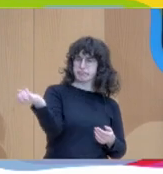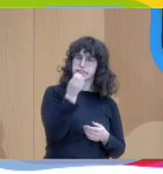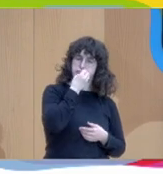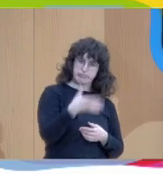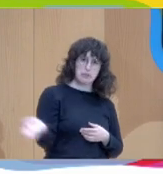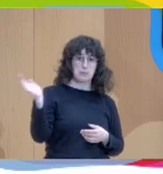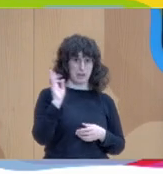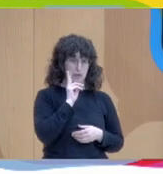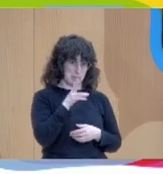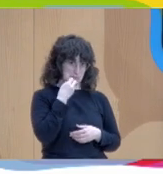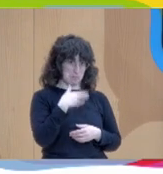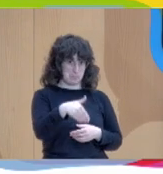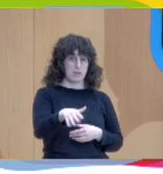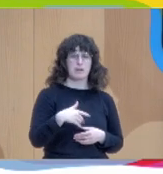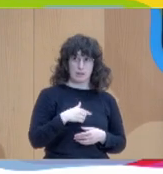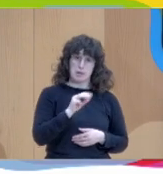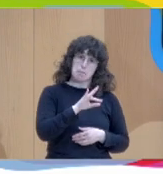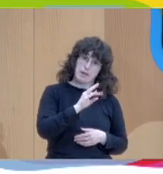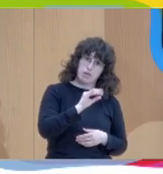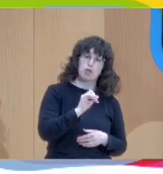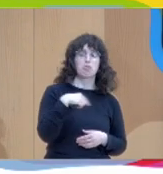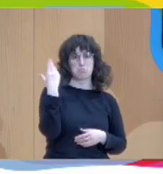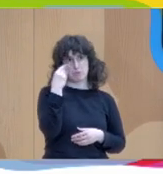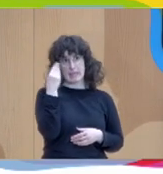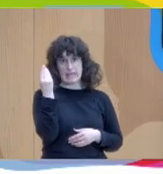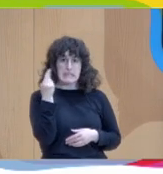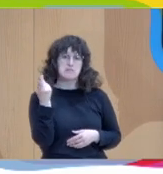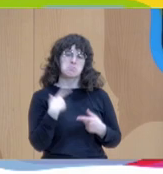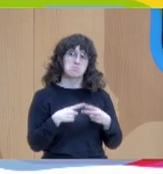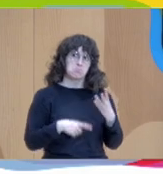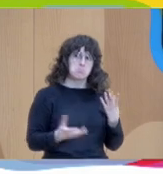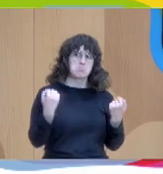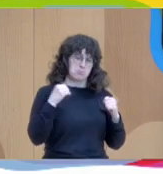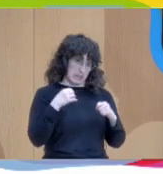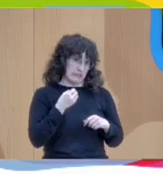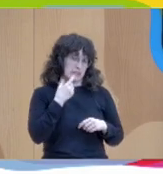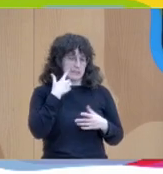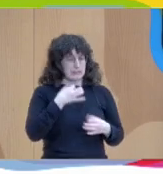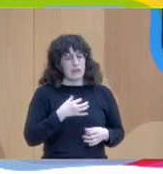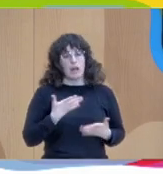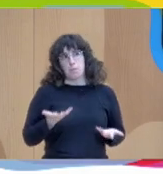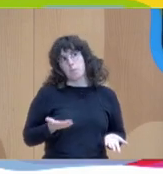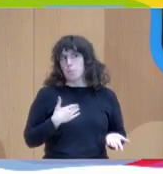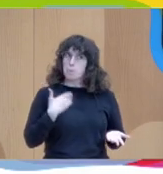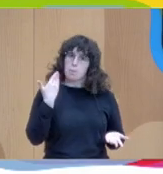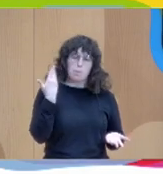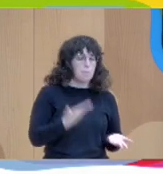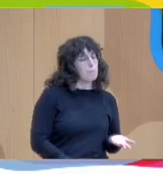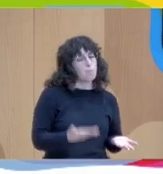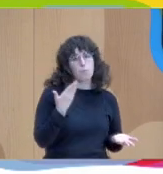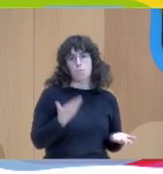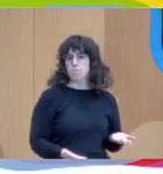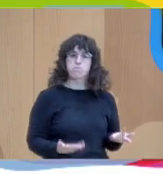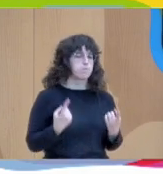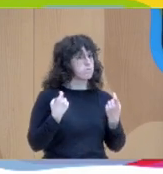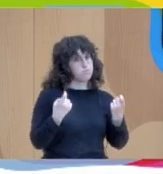Pedro yo estaba pensando en cosas así como prácticas para mí sería fundamental dentro del sistema